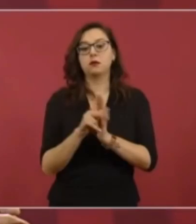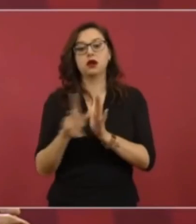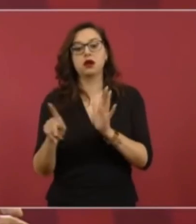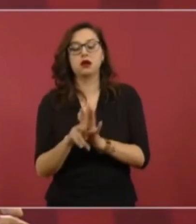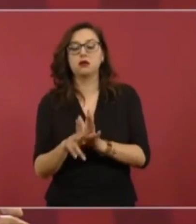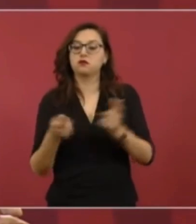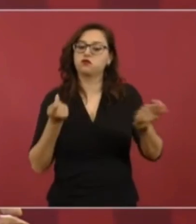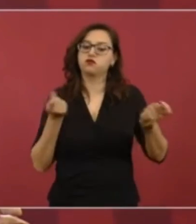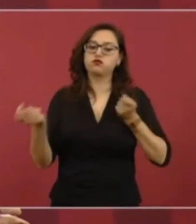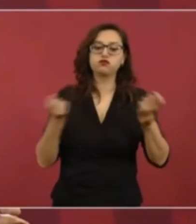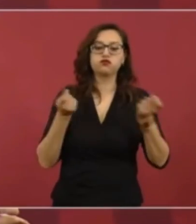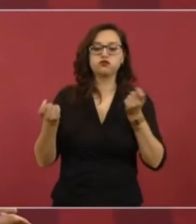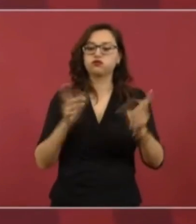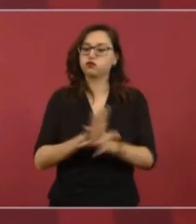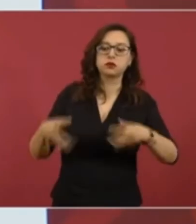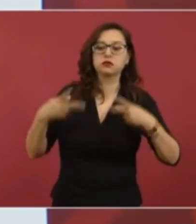que formaban opinión pública.